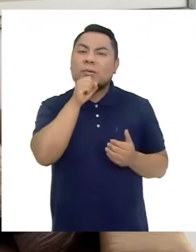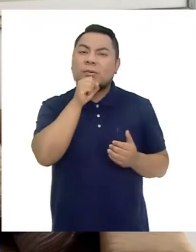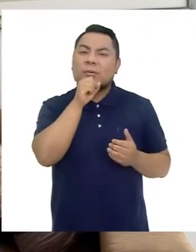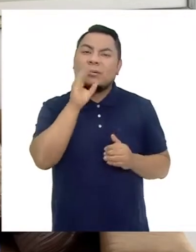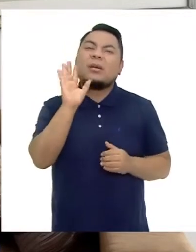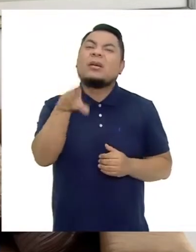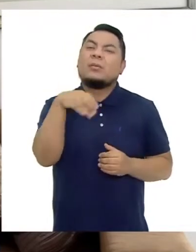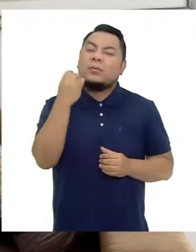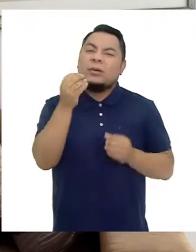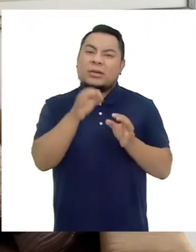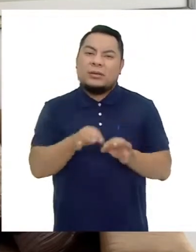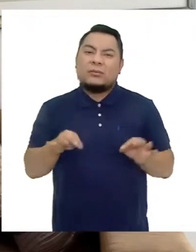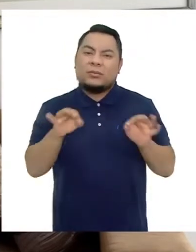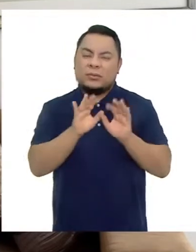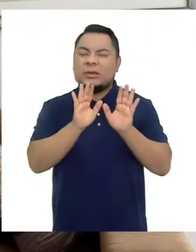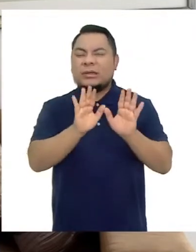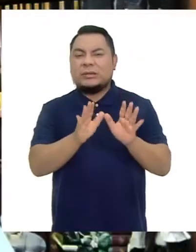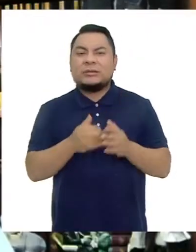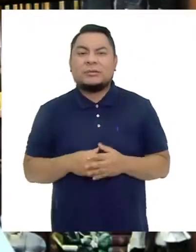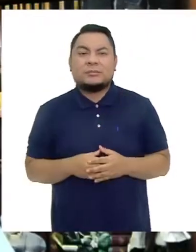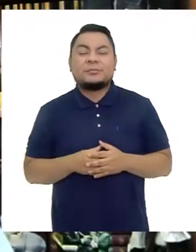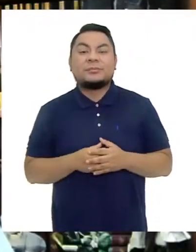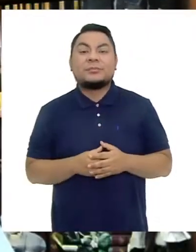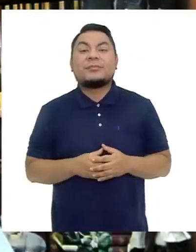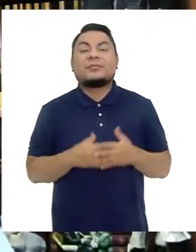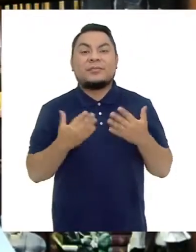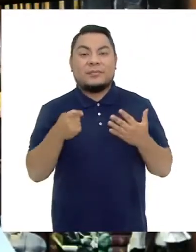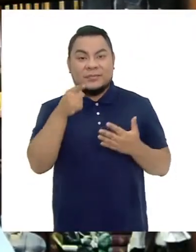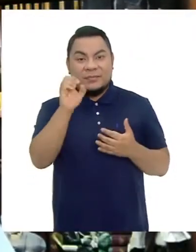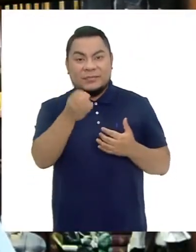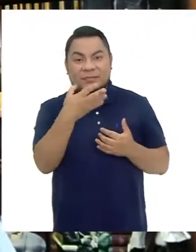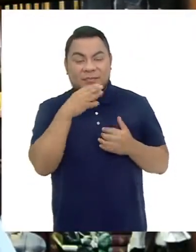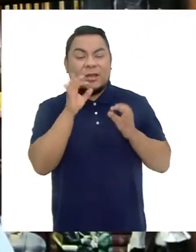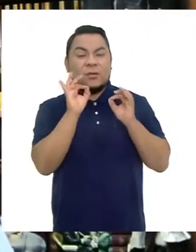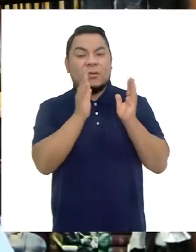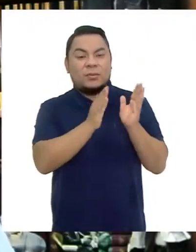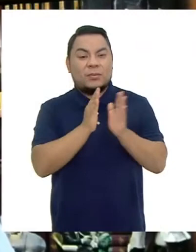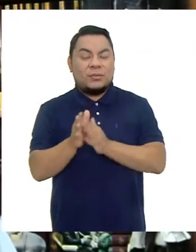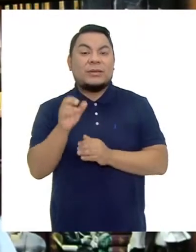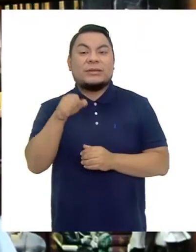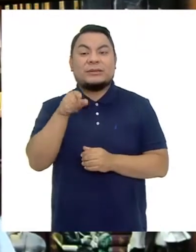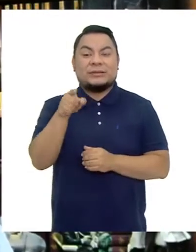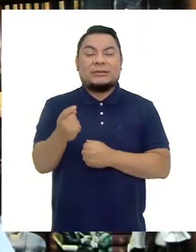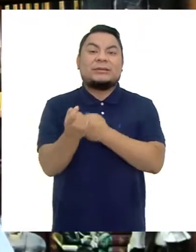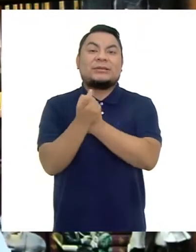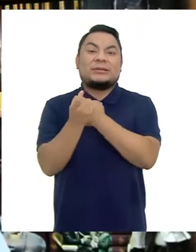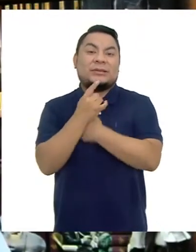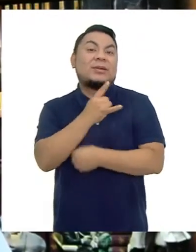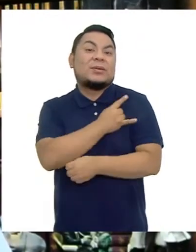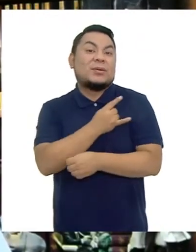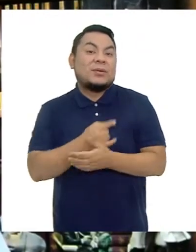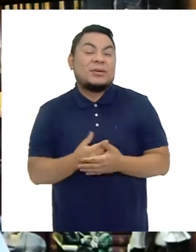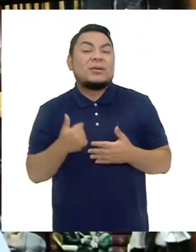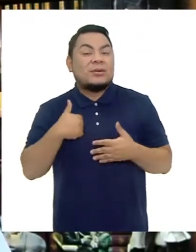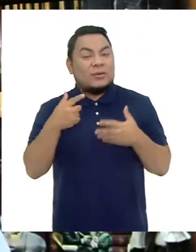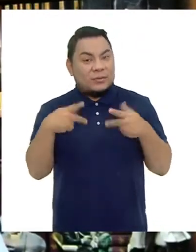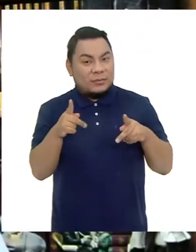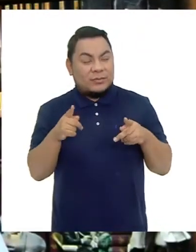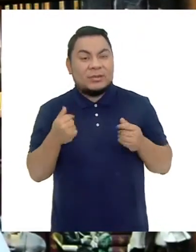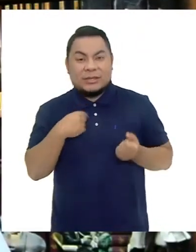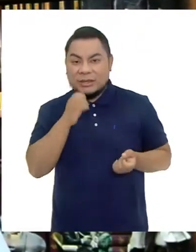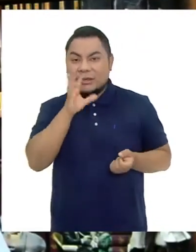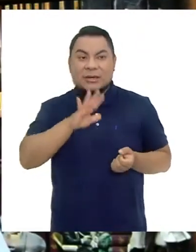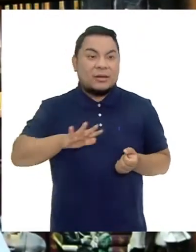por qué es importante evitarlos? Mira Gina Tú lo has dicho en el orden Correcto Porque así nos enseñaron En la universidad Y yo voy a